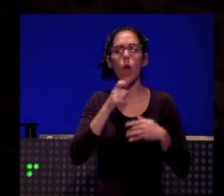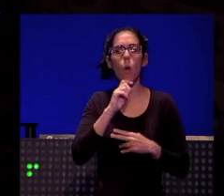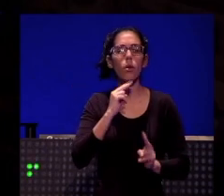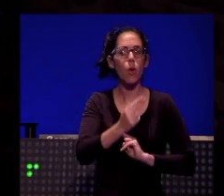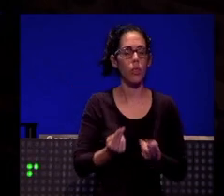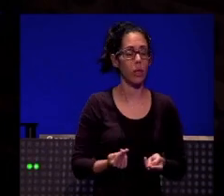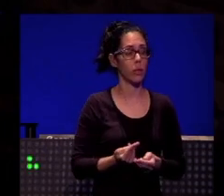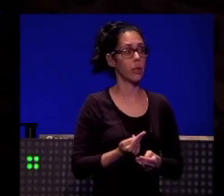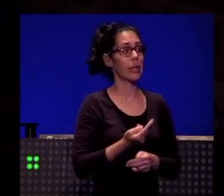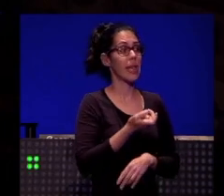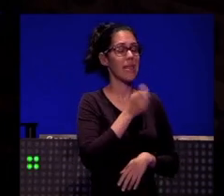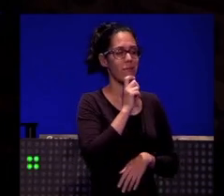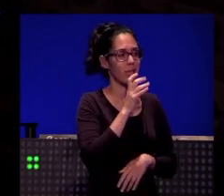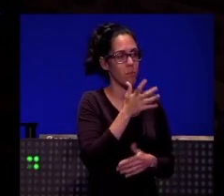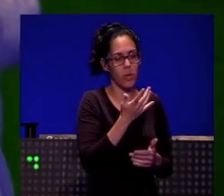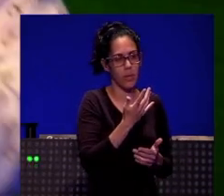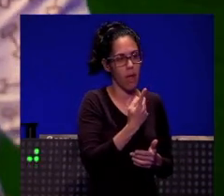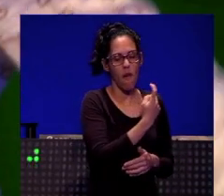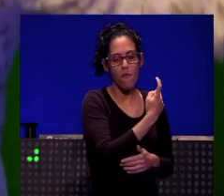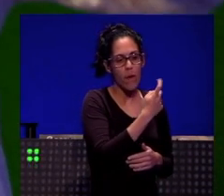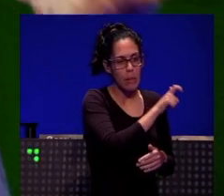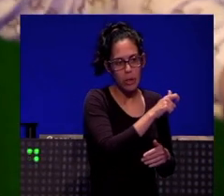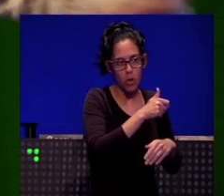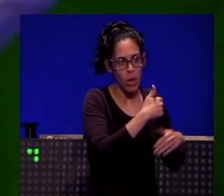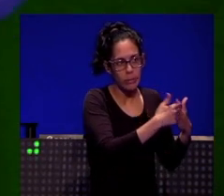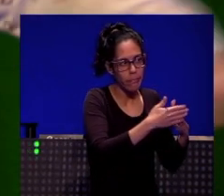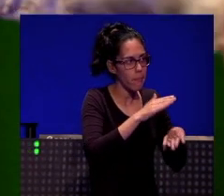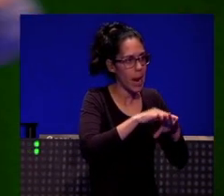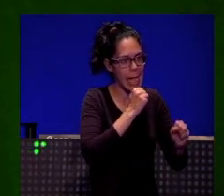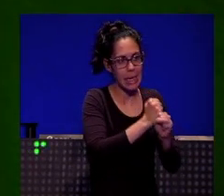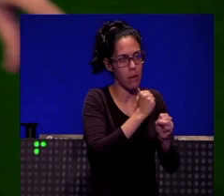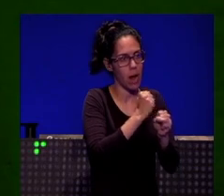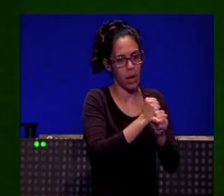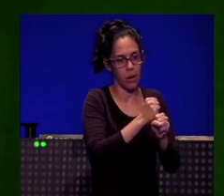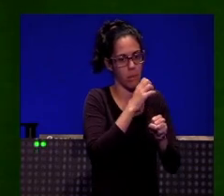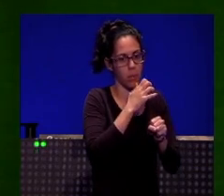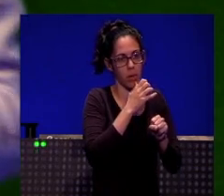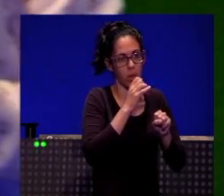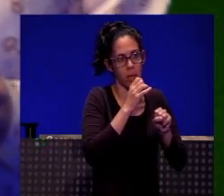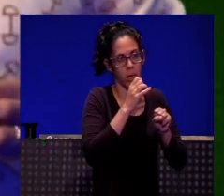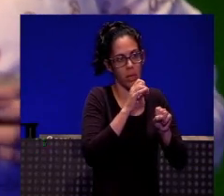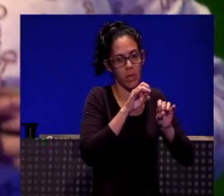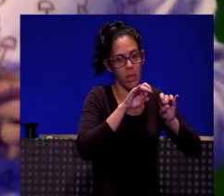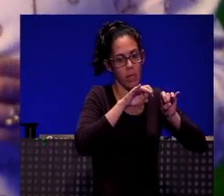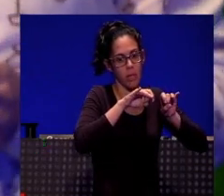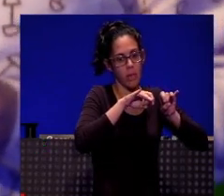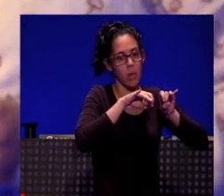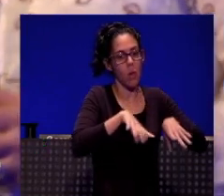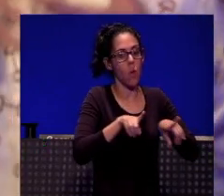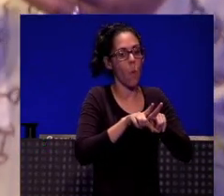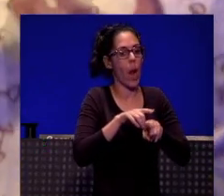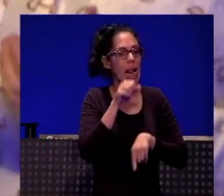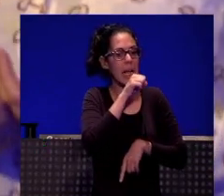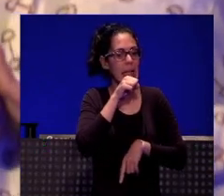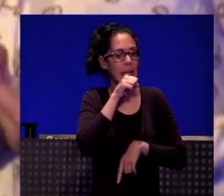porque no hay manos suficientes para si no serías un poco Pablo López con el piano pero es complicado.